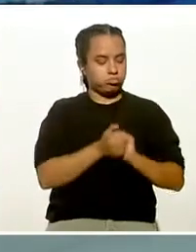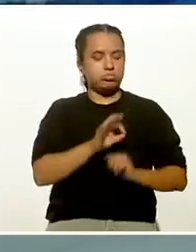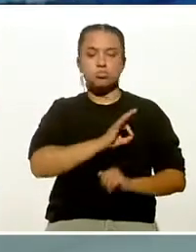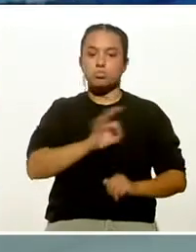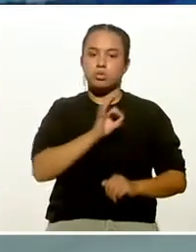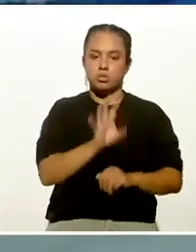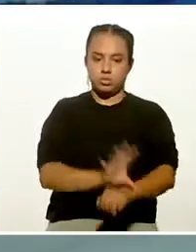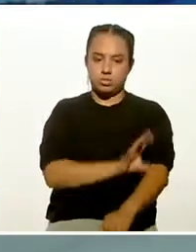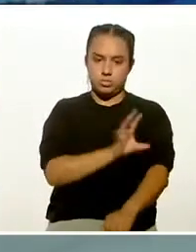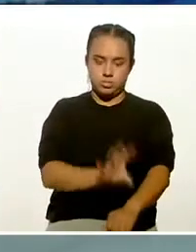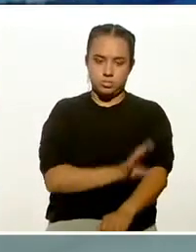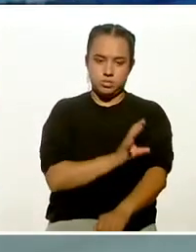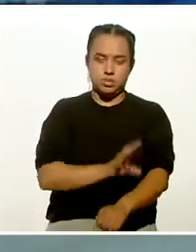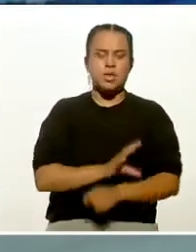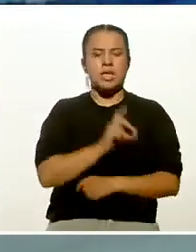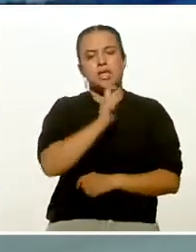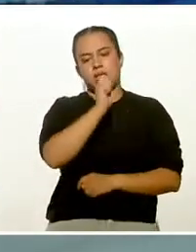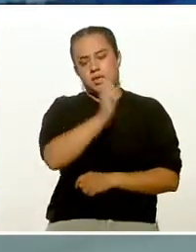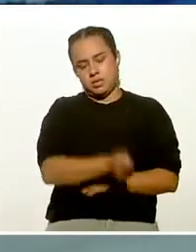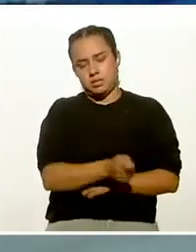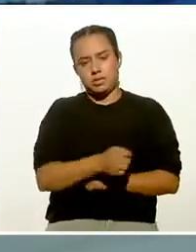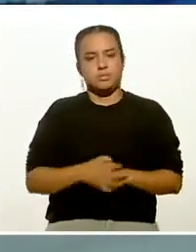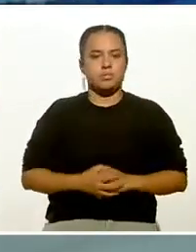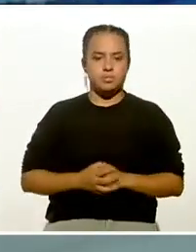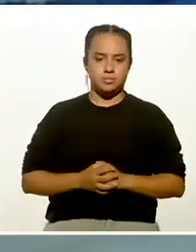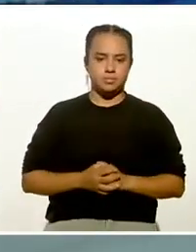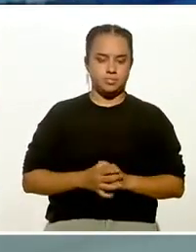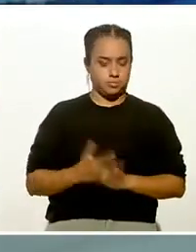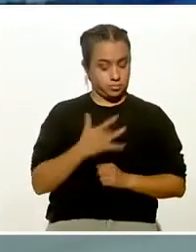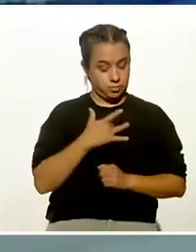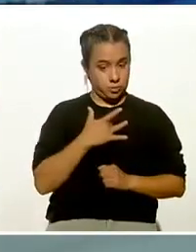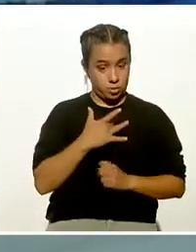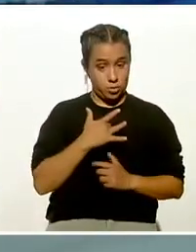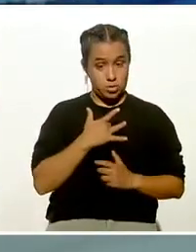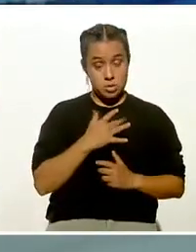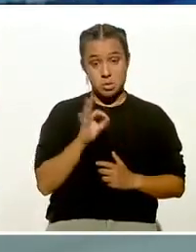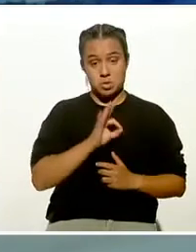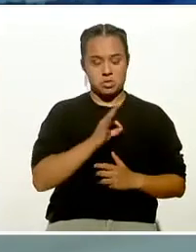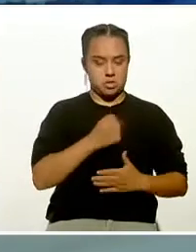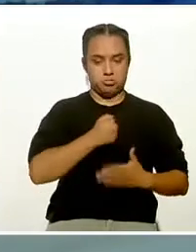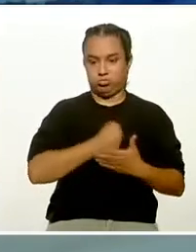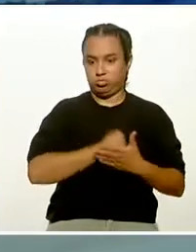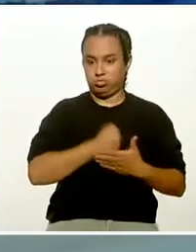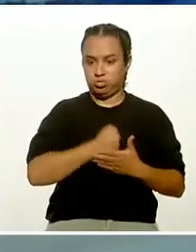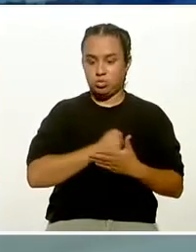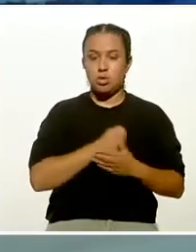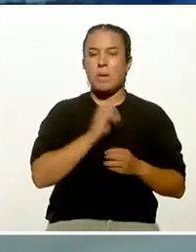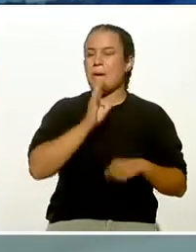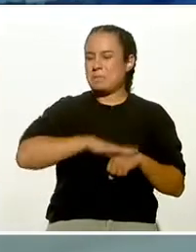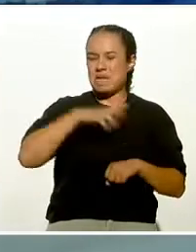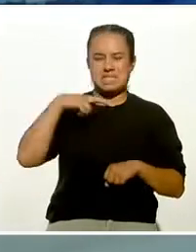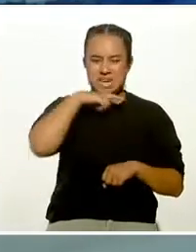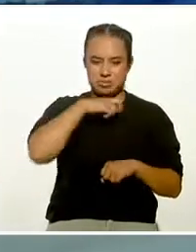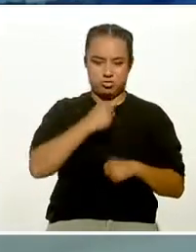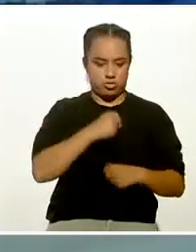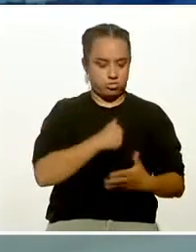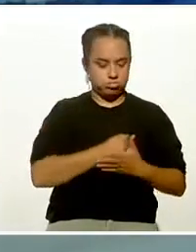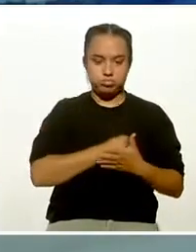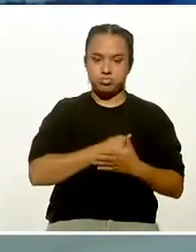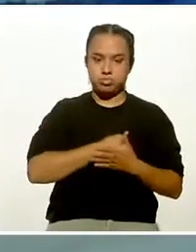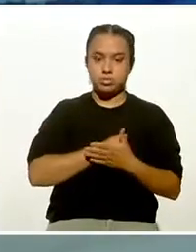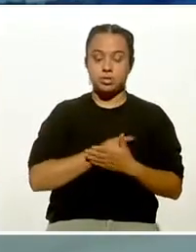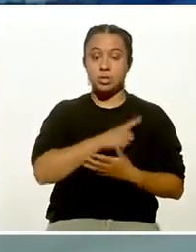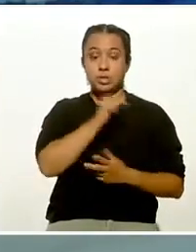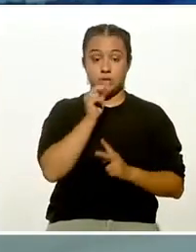En este implica que nuestro corazón va a latir más fuerte o más rápido y nuestra respiración se va